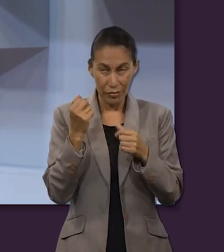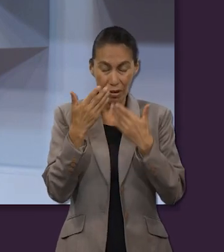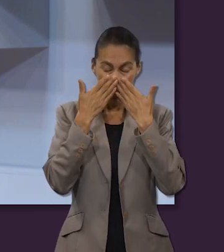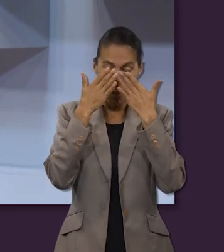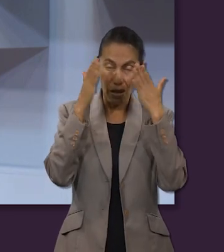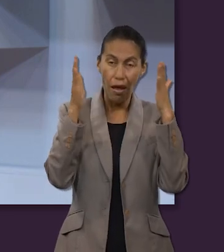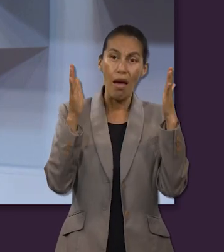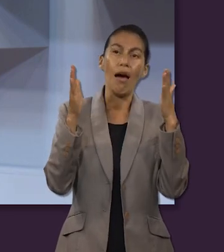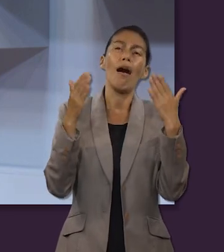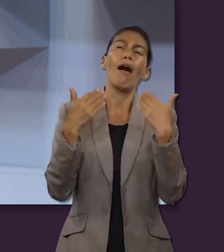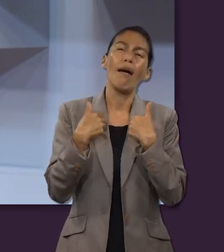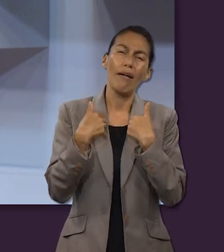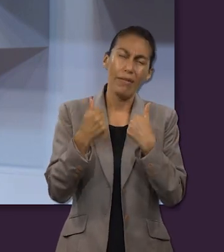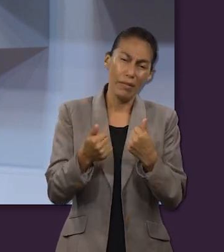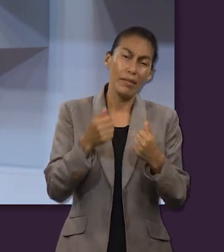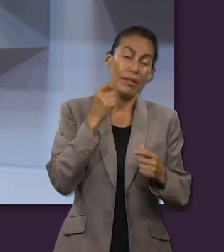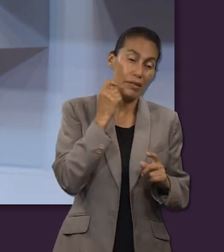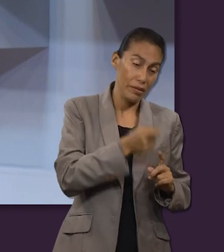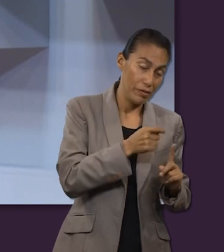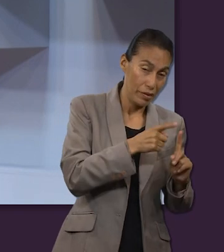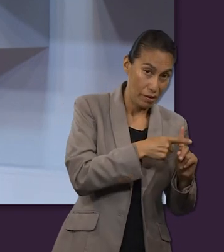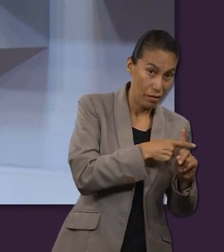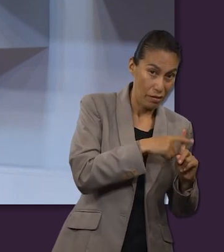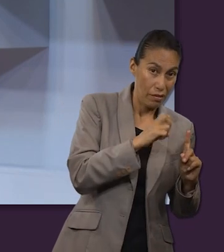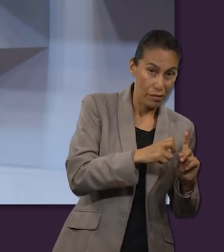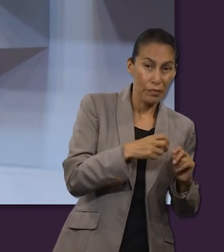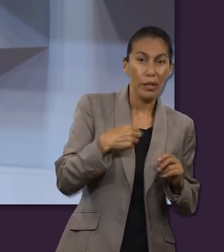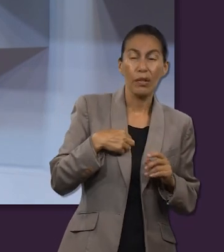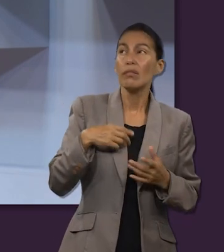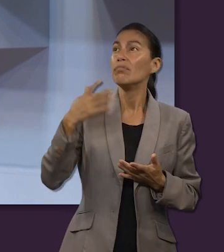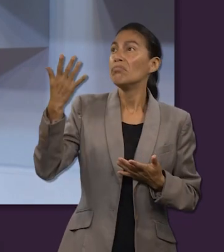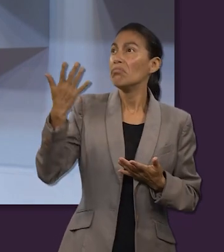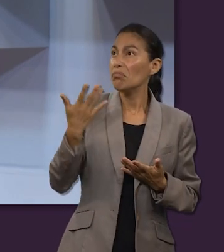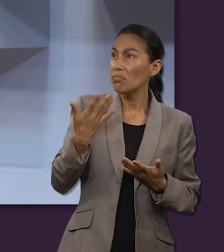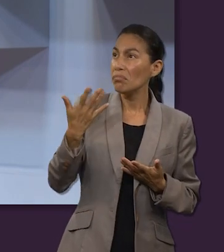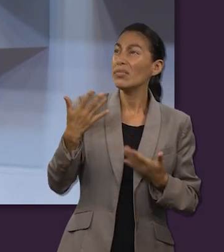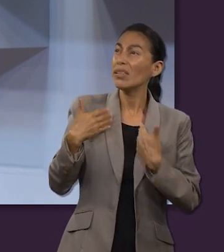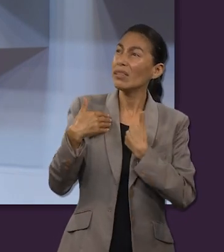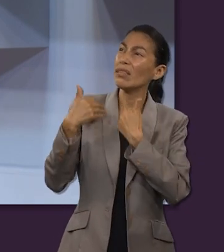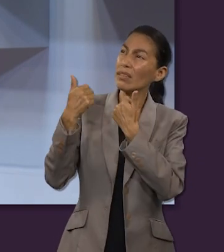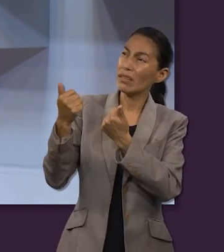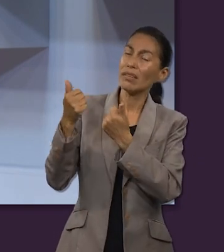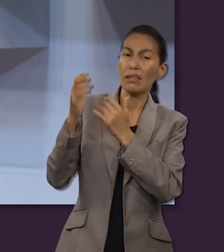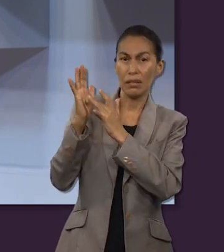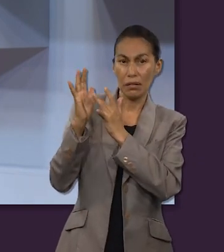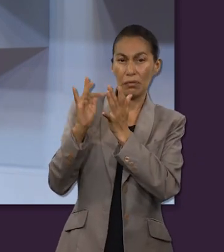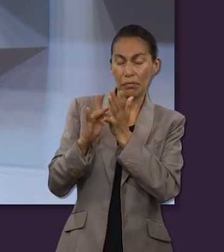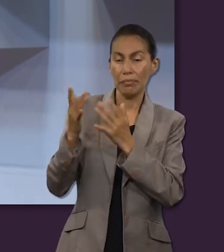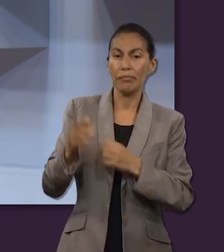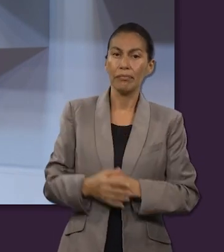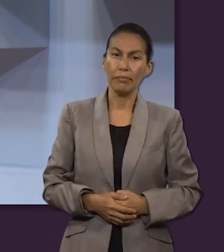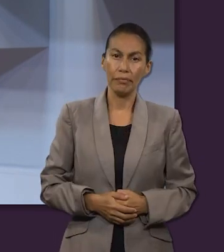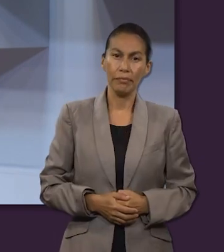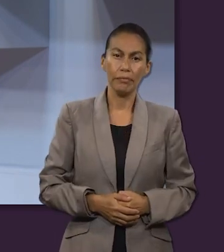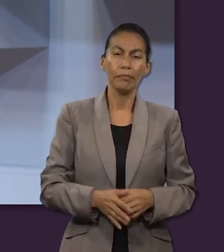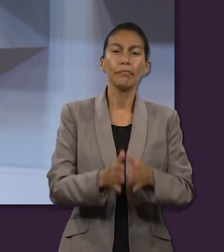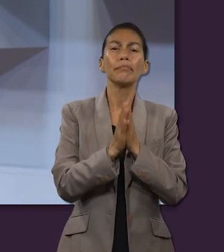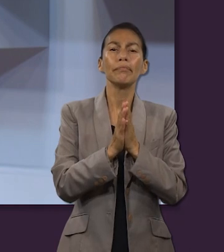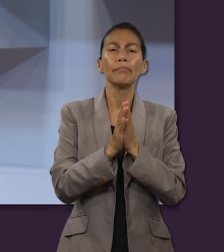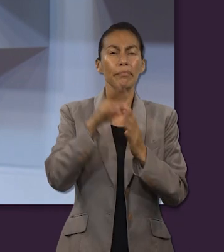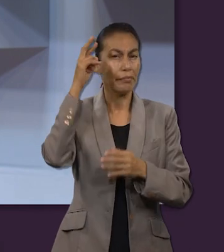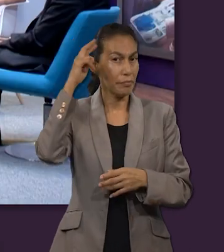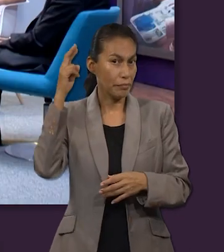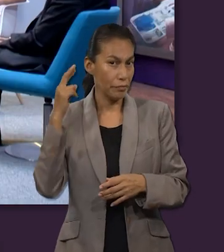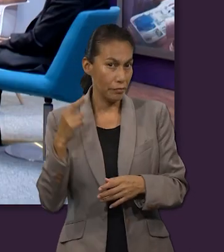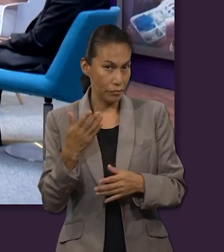pude entender lo que realmente significaba y me generó mucha empatía hacia Jesús.